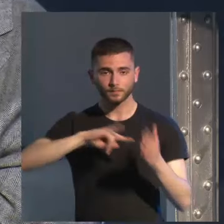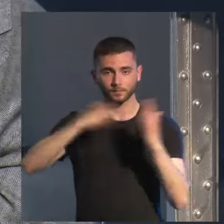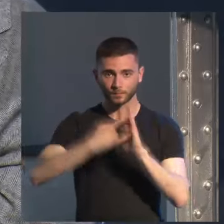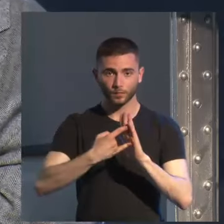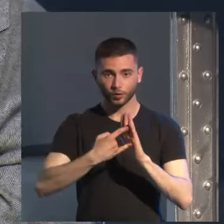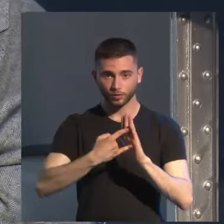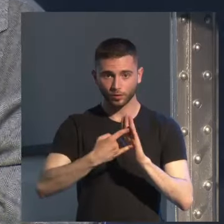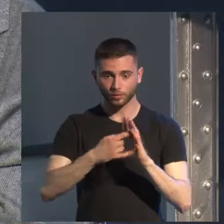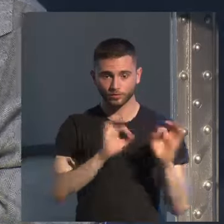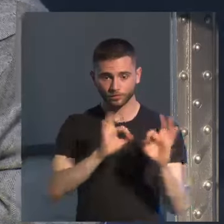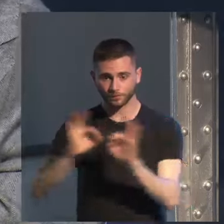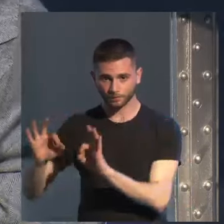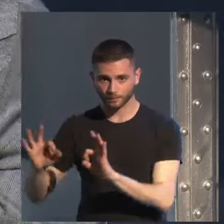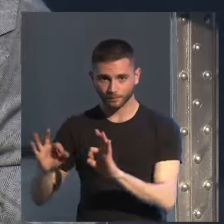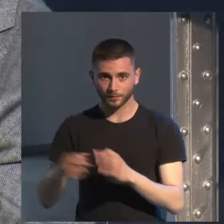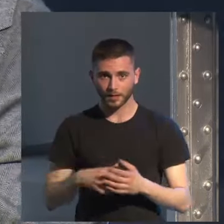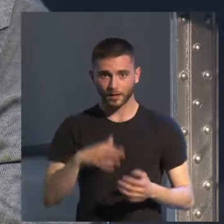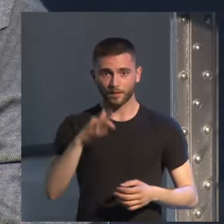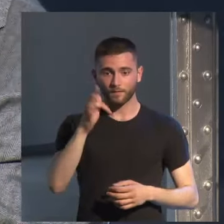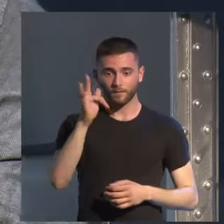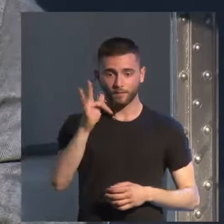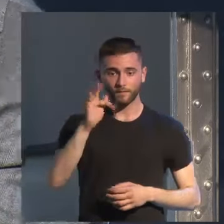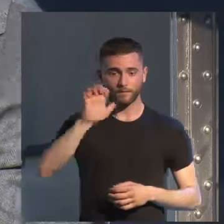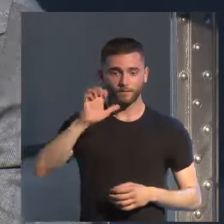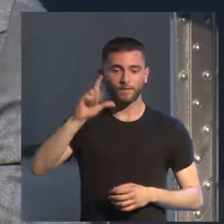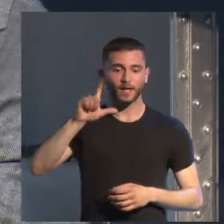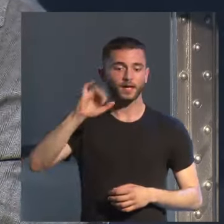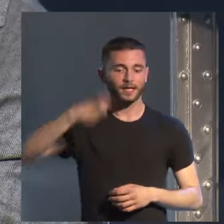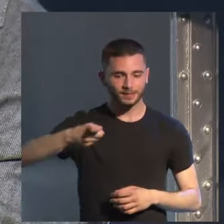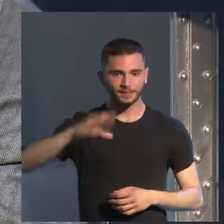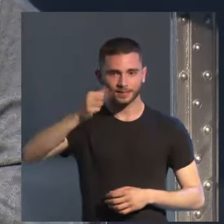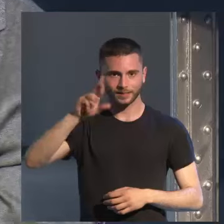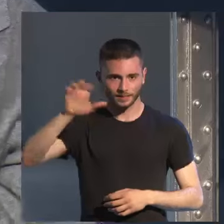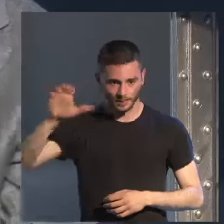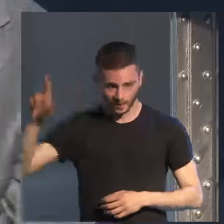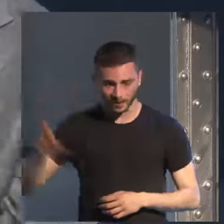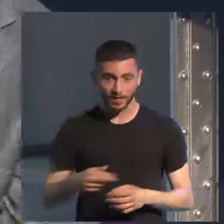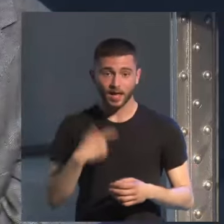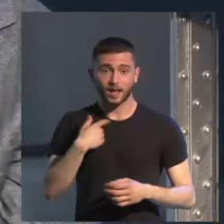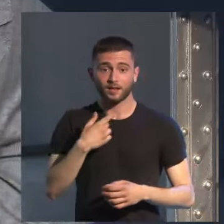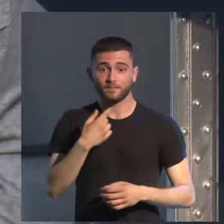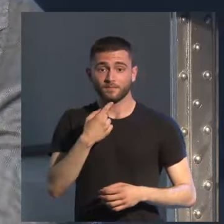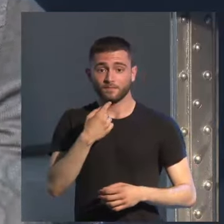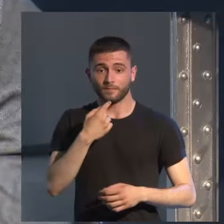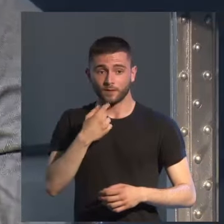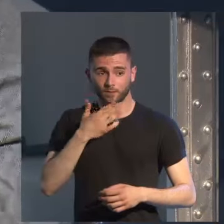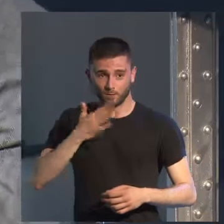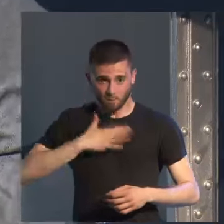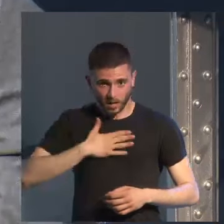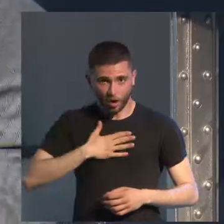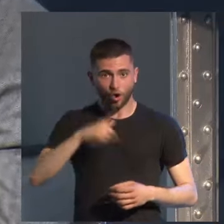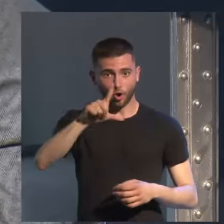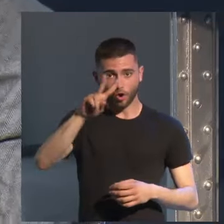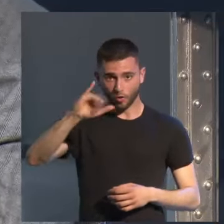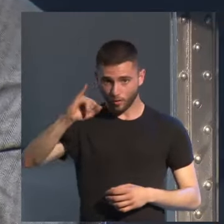con un director español que se llama Félix Vizcarren también todos lectores cubanos el guión mío y de Lucía o de Lucía y